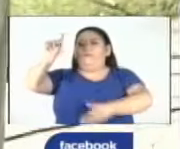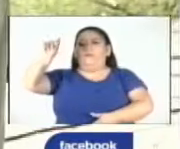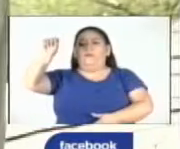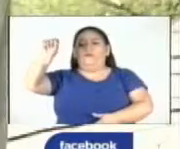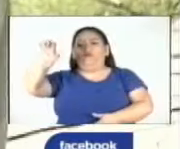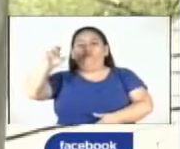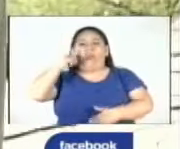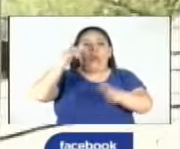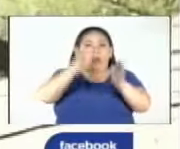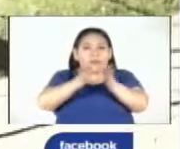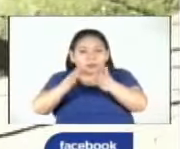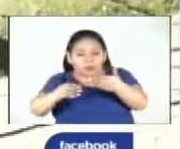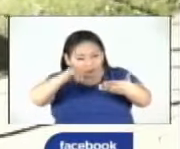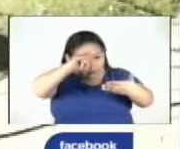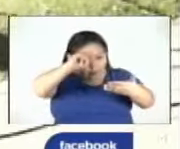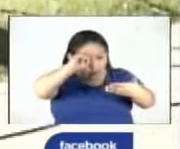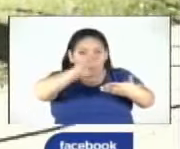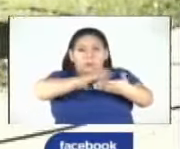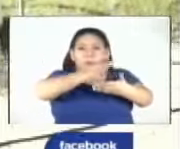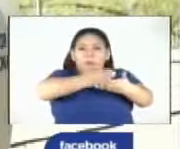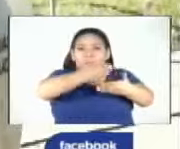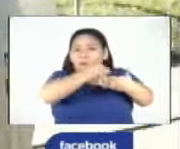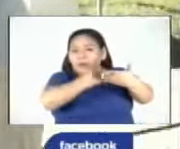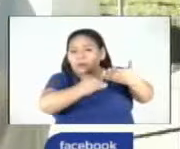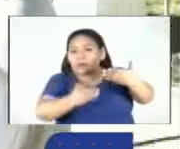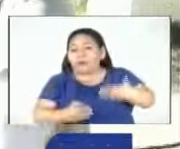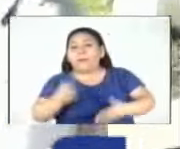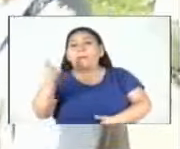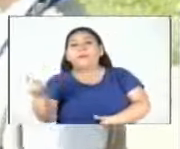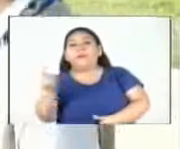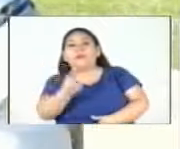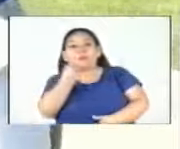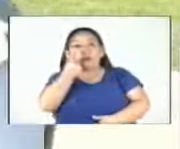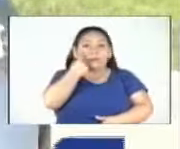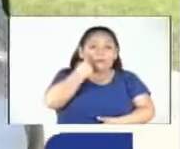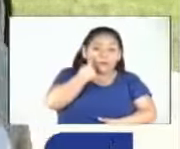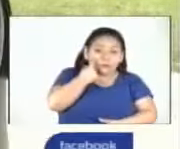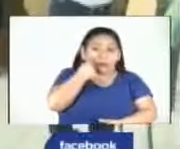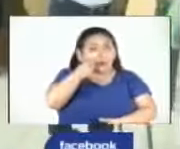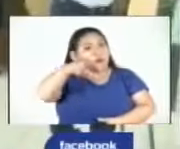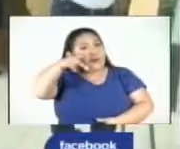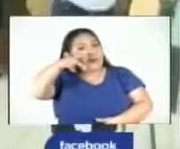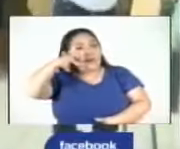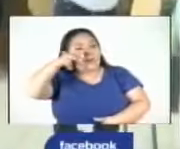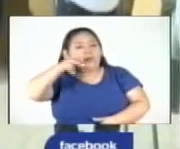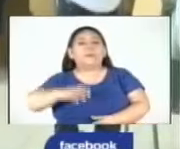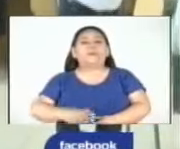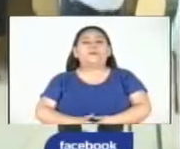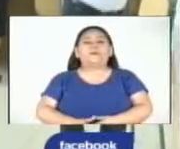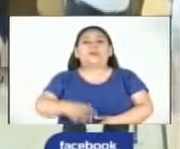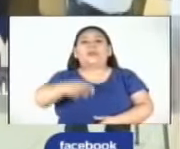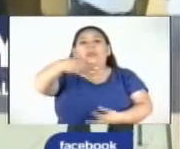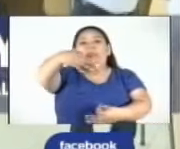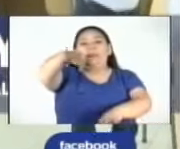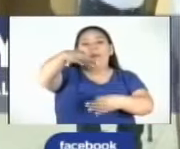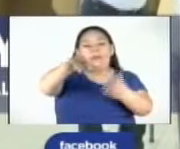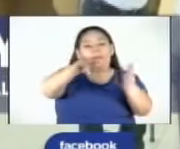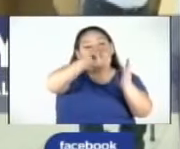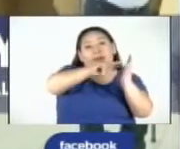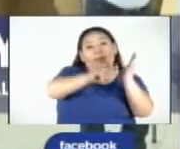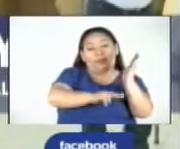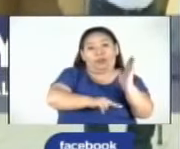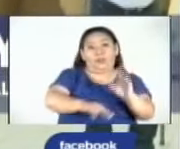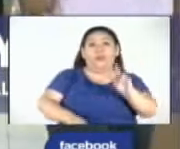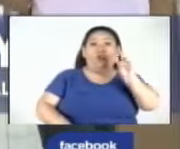la recepción y desarrollo de agenda de trabajo de los más de 3.000 observadores que participarán en los comicios. El documento señala que a partir